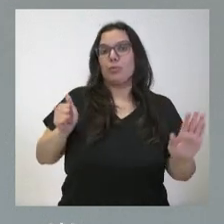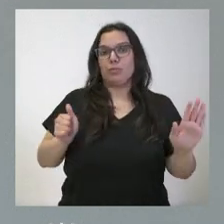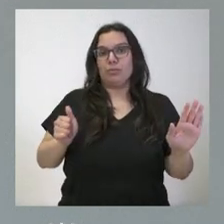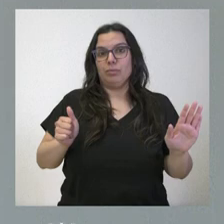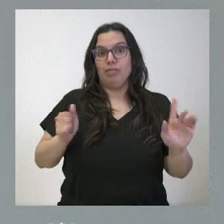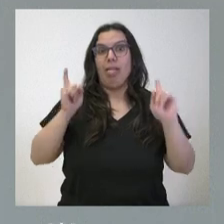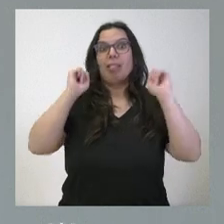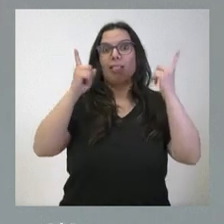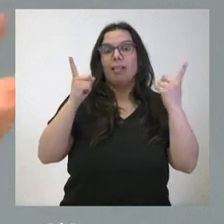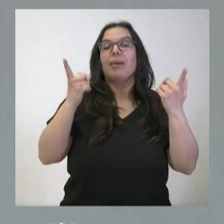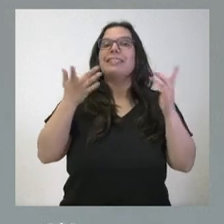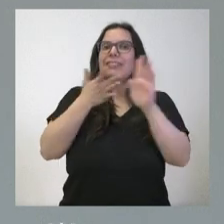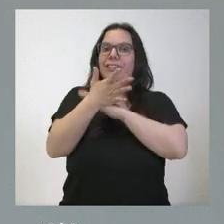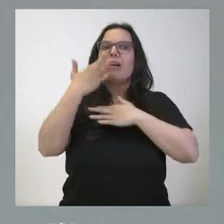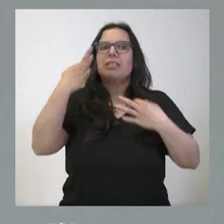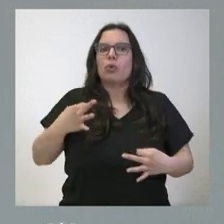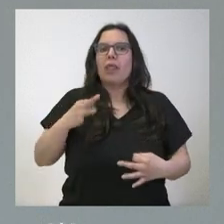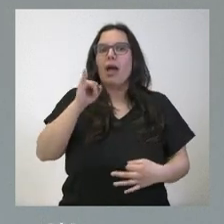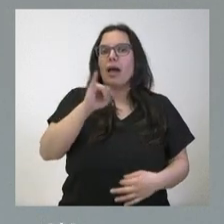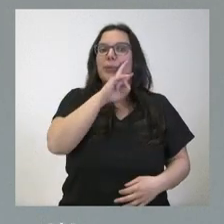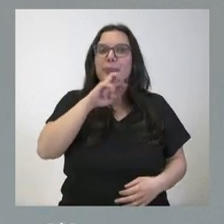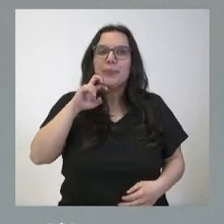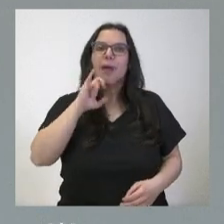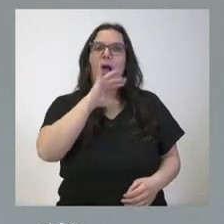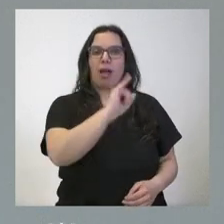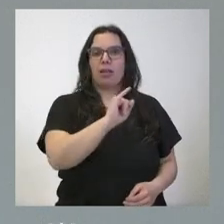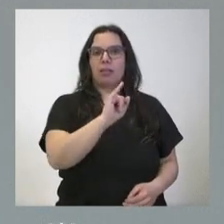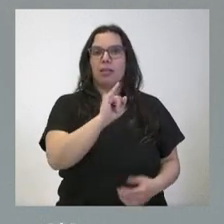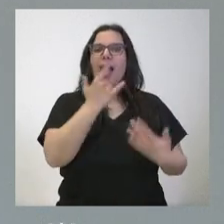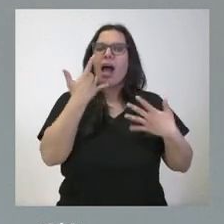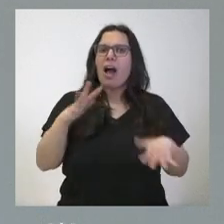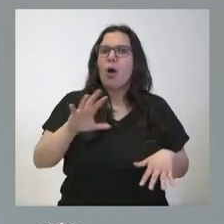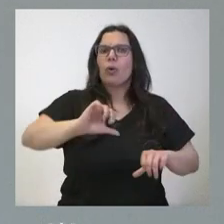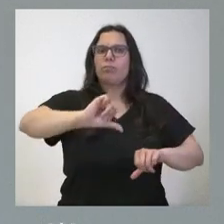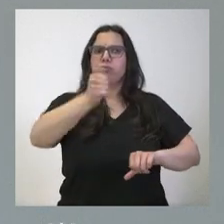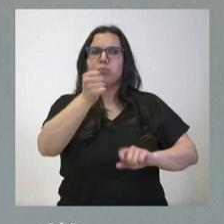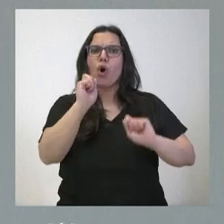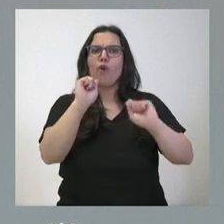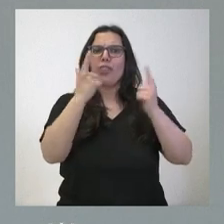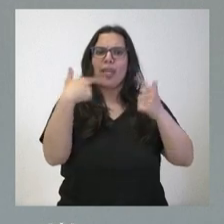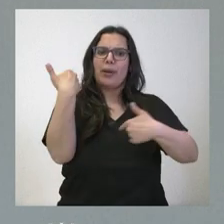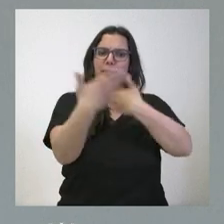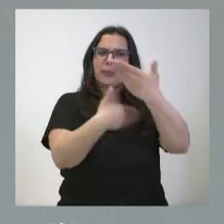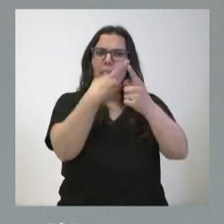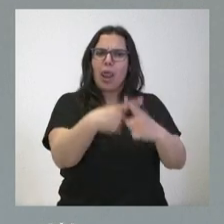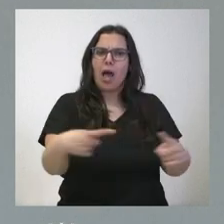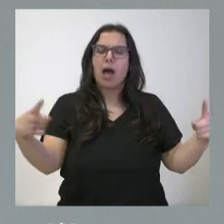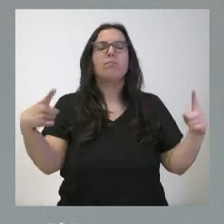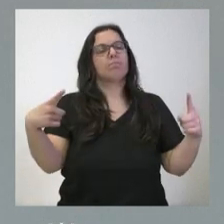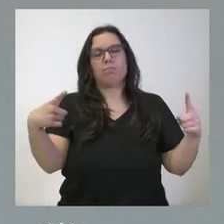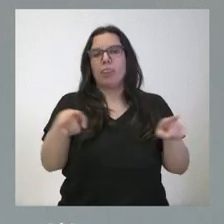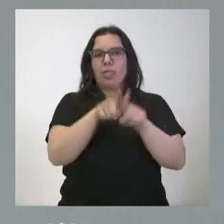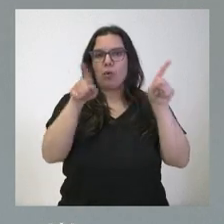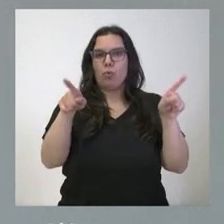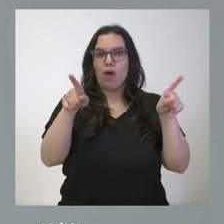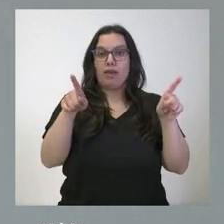cultural lo cual nos da garantía de que el bien está protegido aunque se tarde un tiempo en todo el procedimiento que es muy garantista este es un